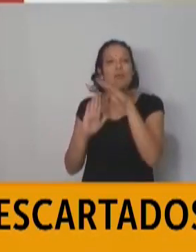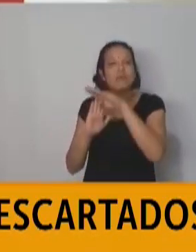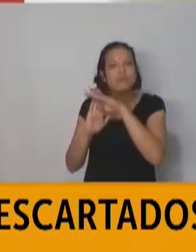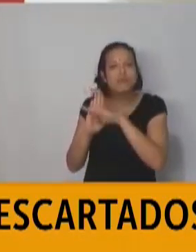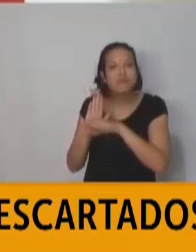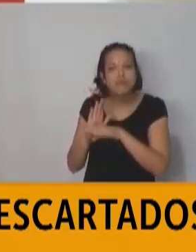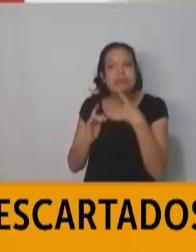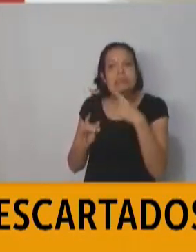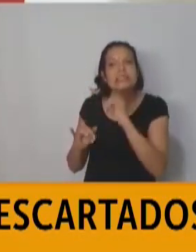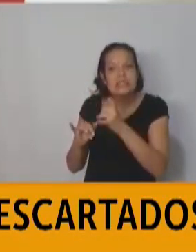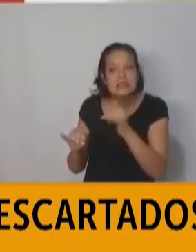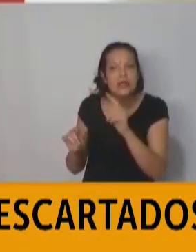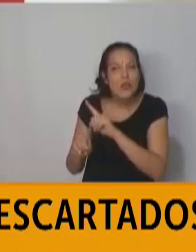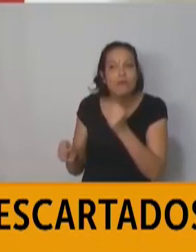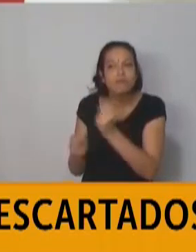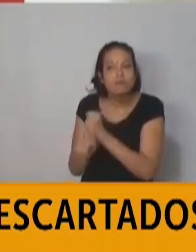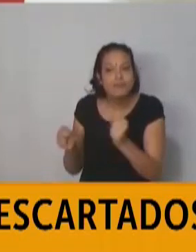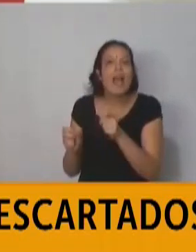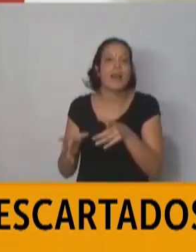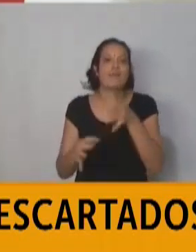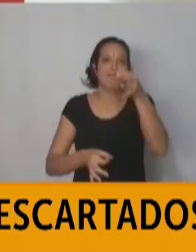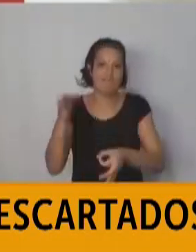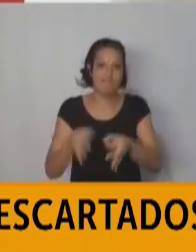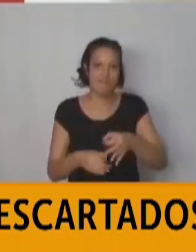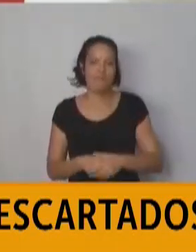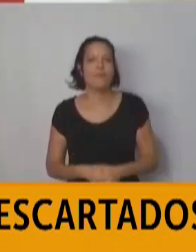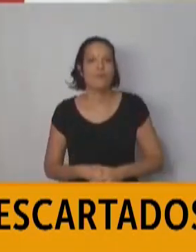son los casos que se van a estudiar y que haya tenido síntomas.